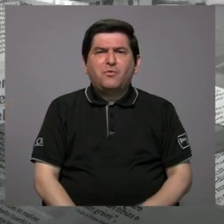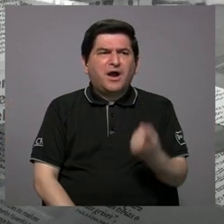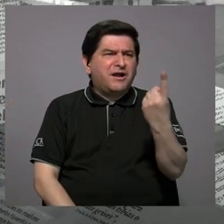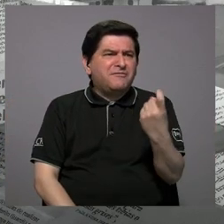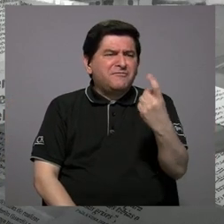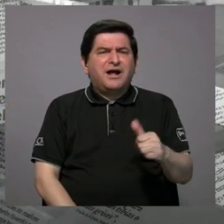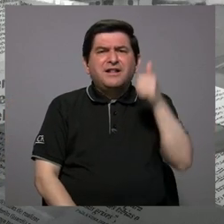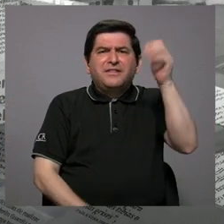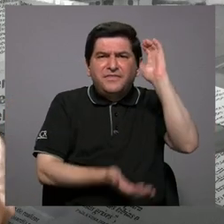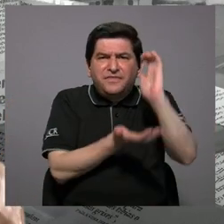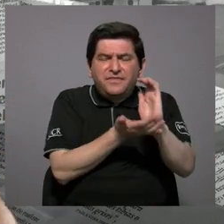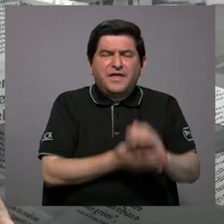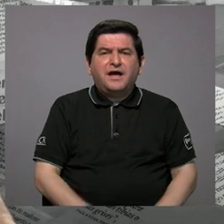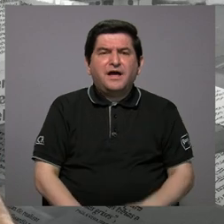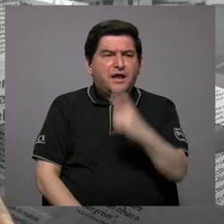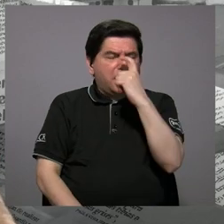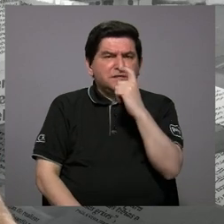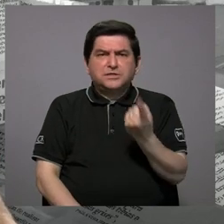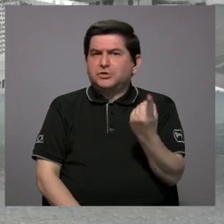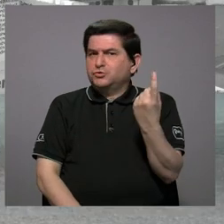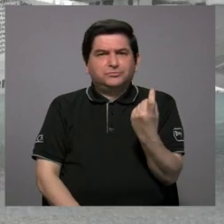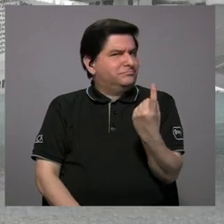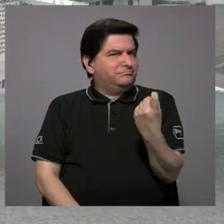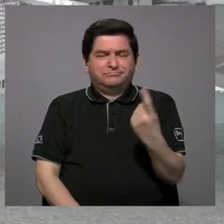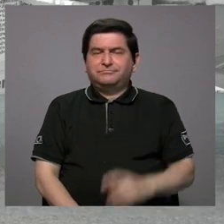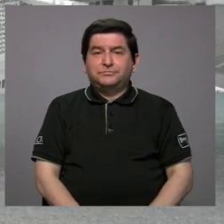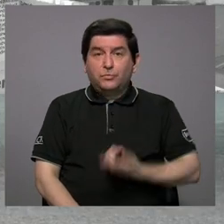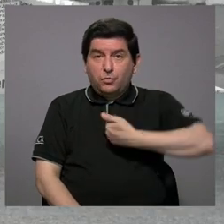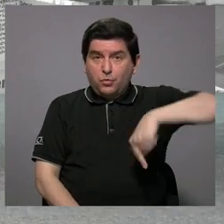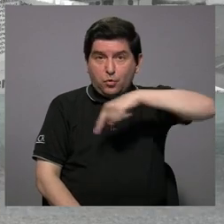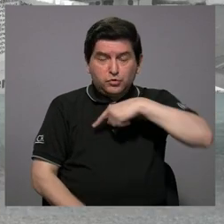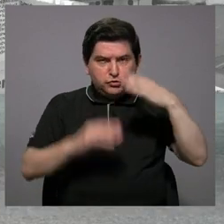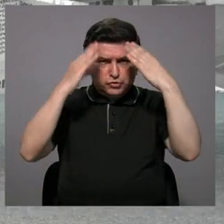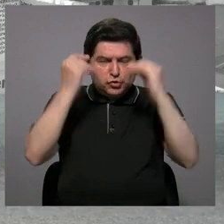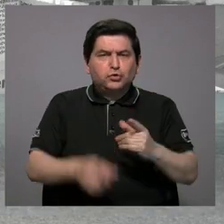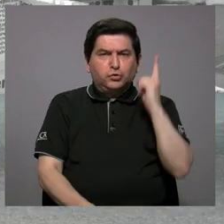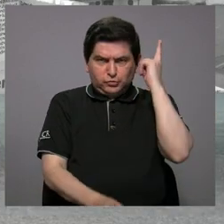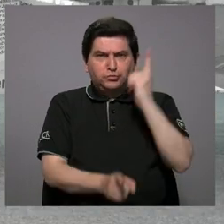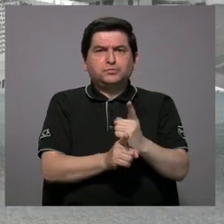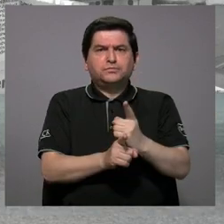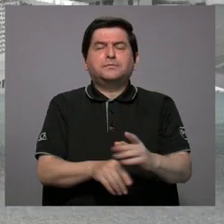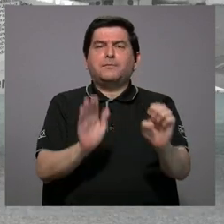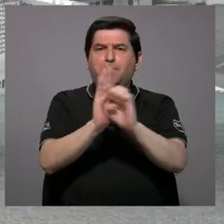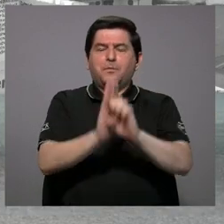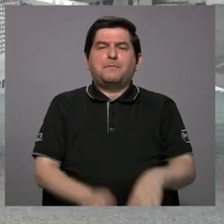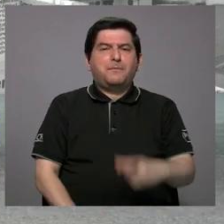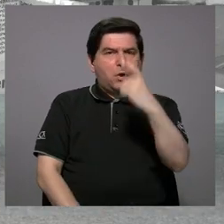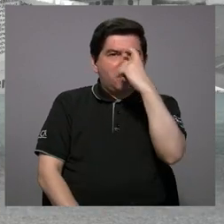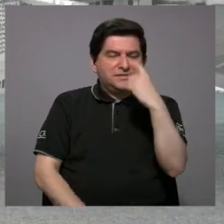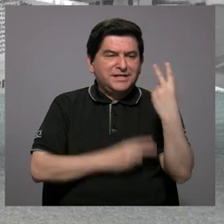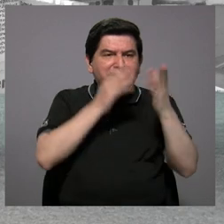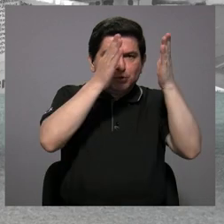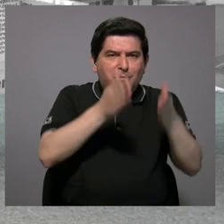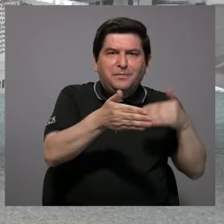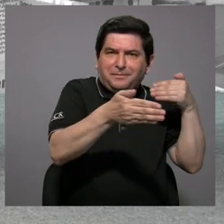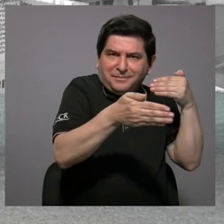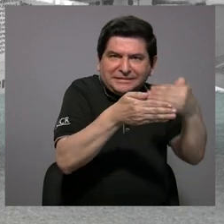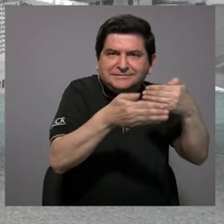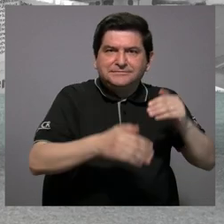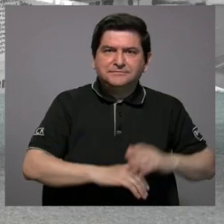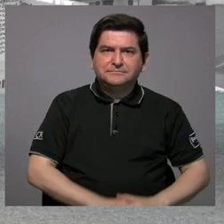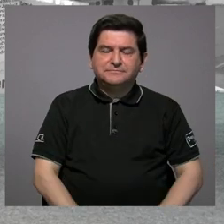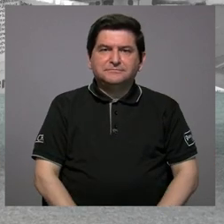de estar sin agua y Escazú no ha faltado. De hecho, nosotros tenemos información veraz de que, por ejemplo, Escazú, que es nuestro vecino cercano,